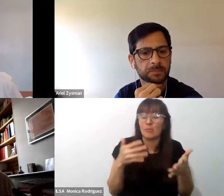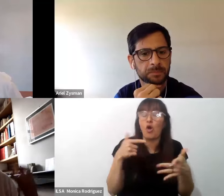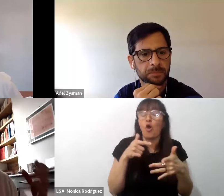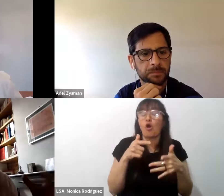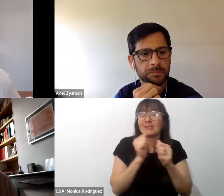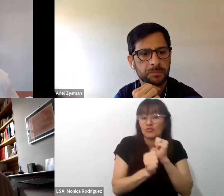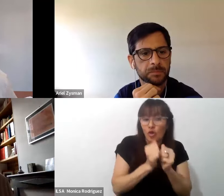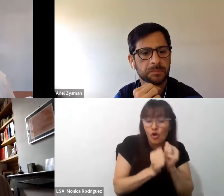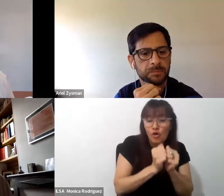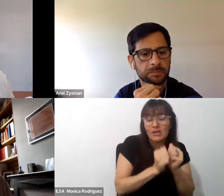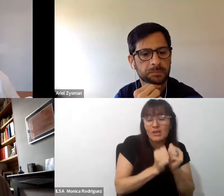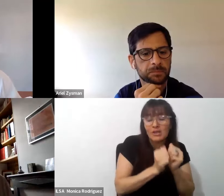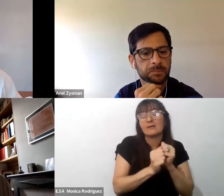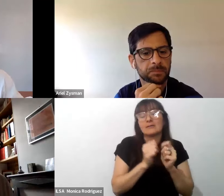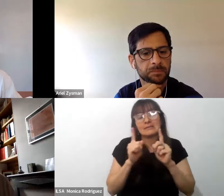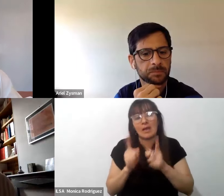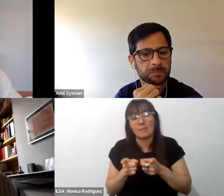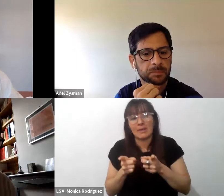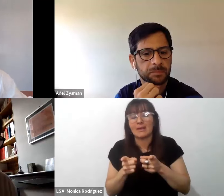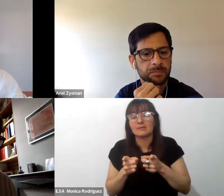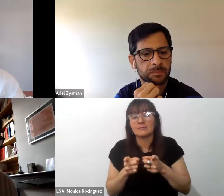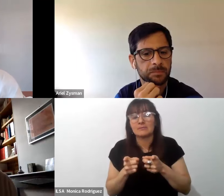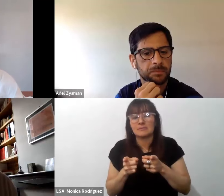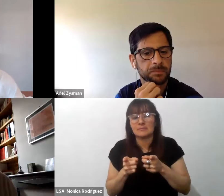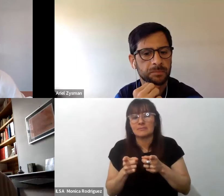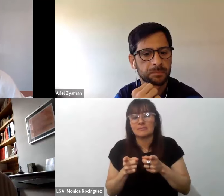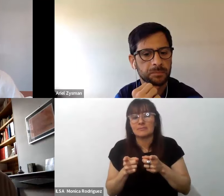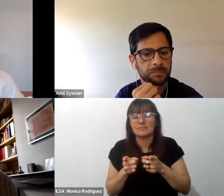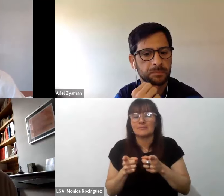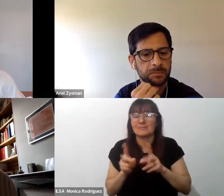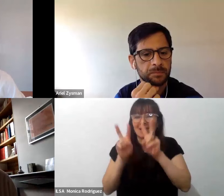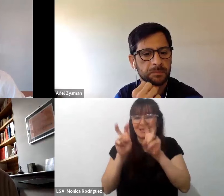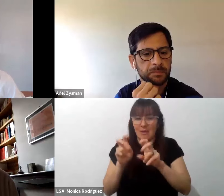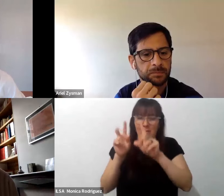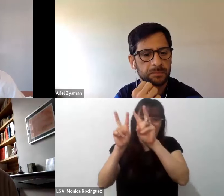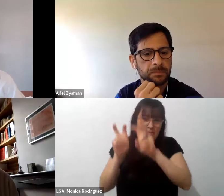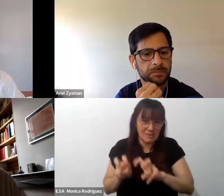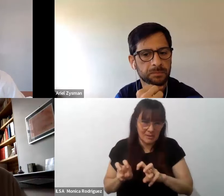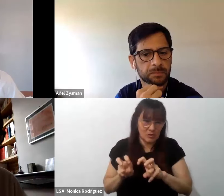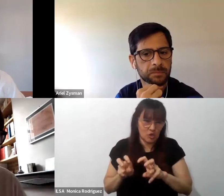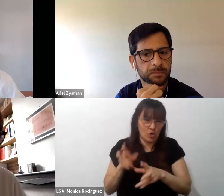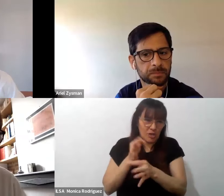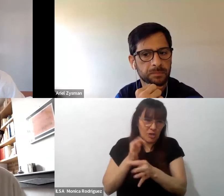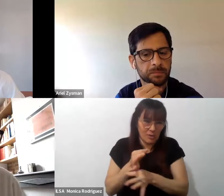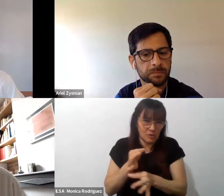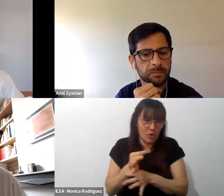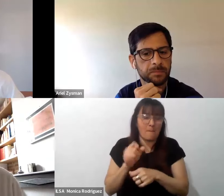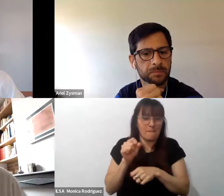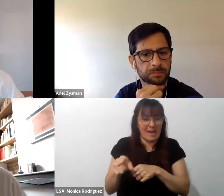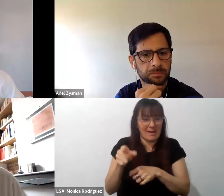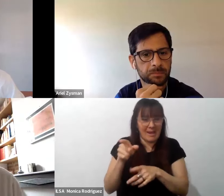como en la concepción de la investigación en la educación y para la educación